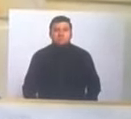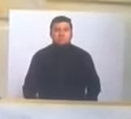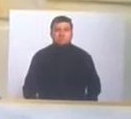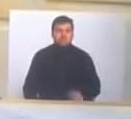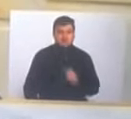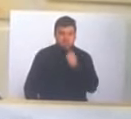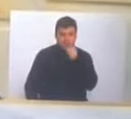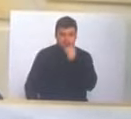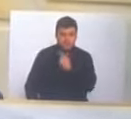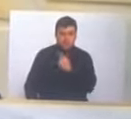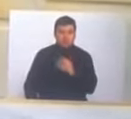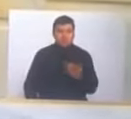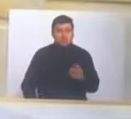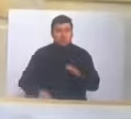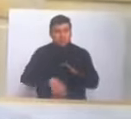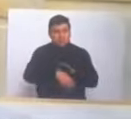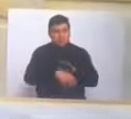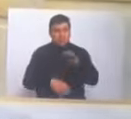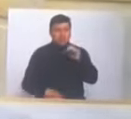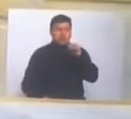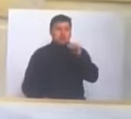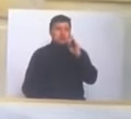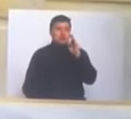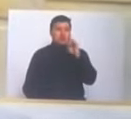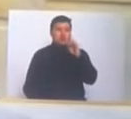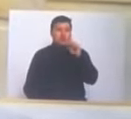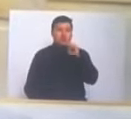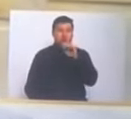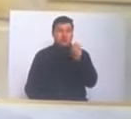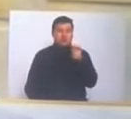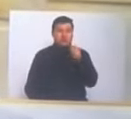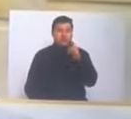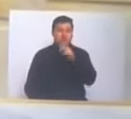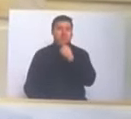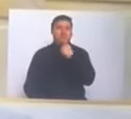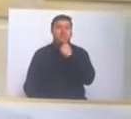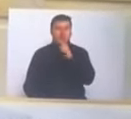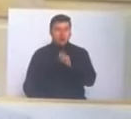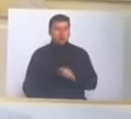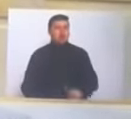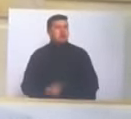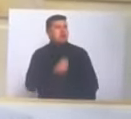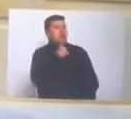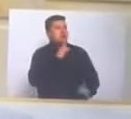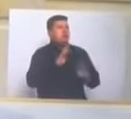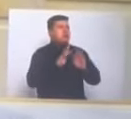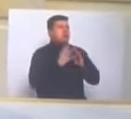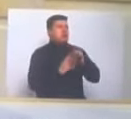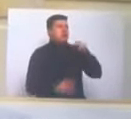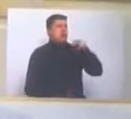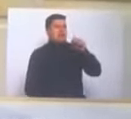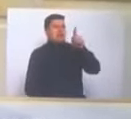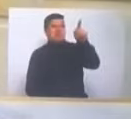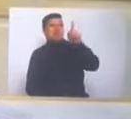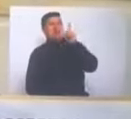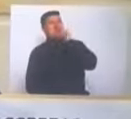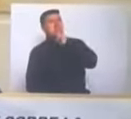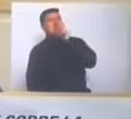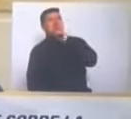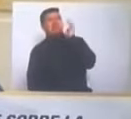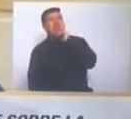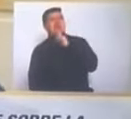miren miren doctor Antonio Guerra podrá levantarse y decir el senador no es un mentiroso